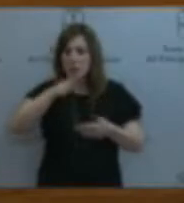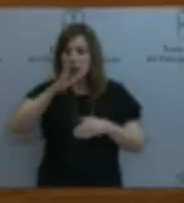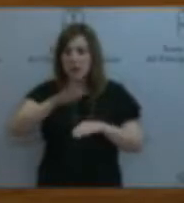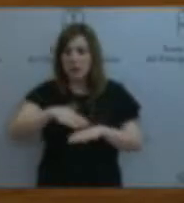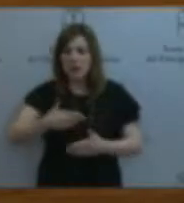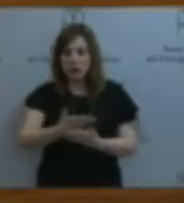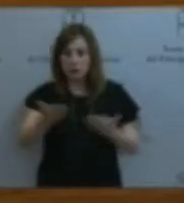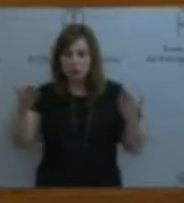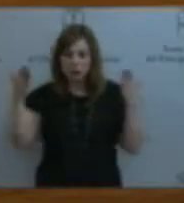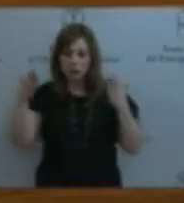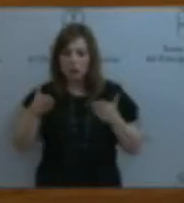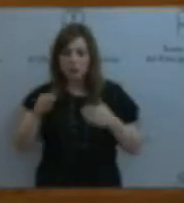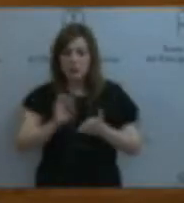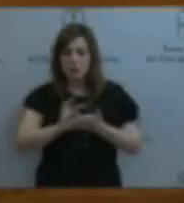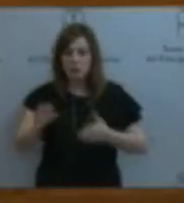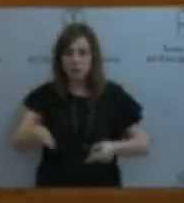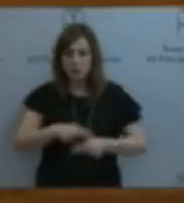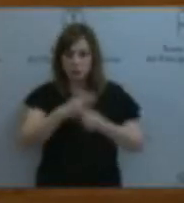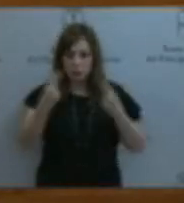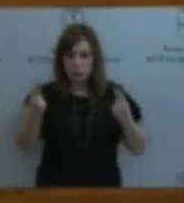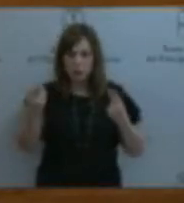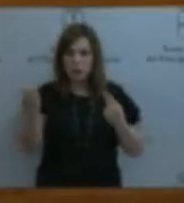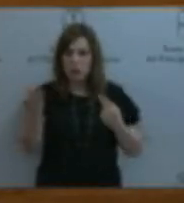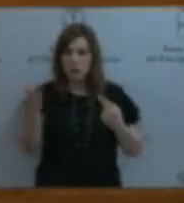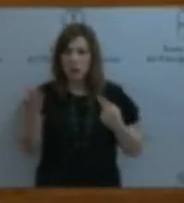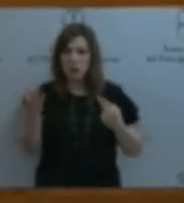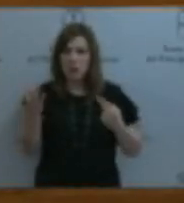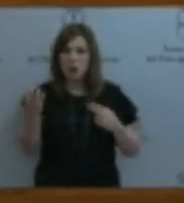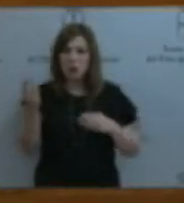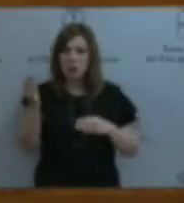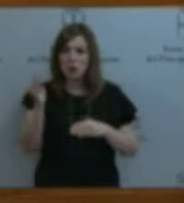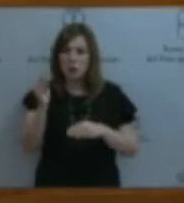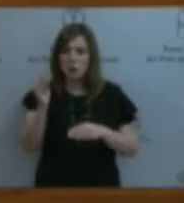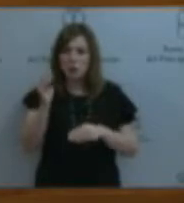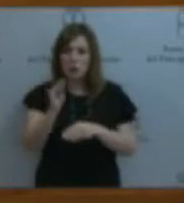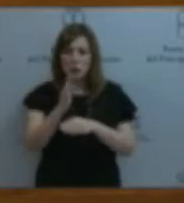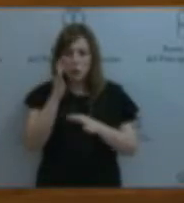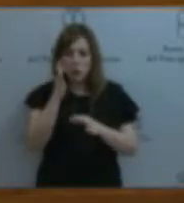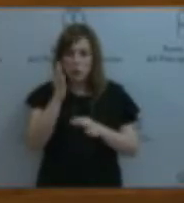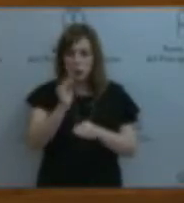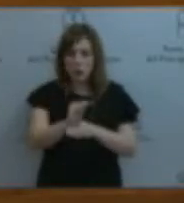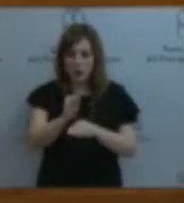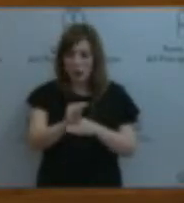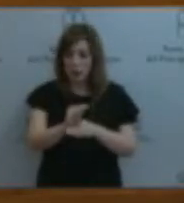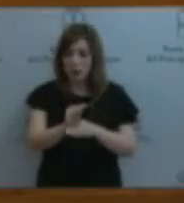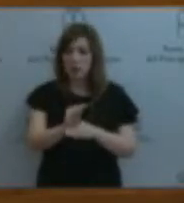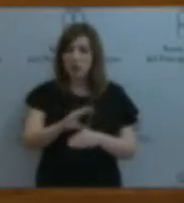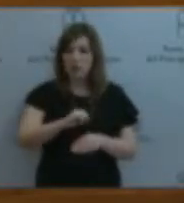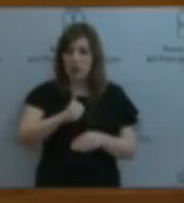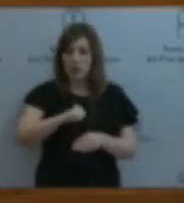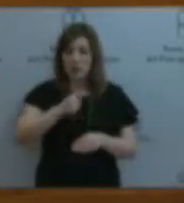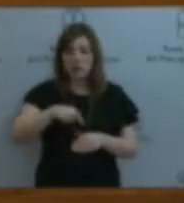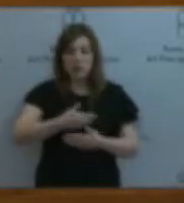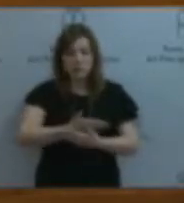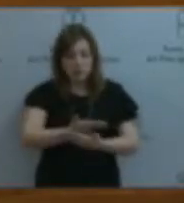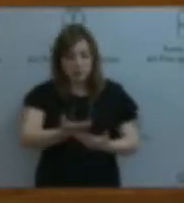unos servicios públicos que pongan los cuidados en el centro, que asuman devolver a nuestros mayores la generosidad con la